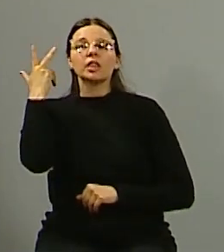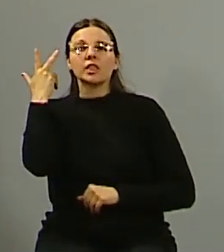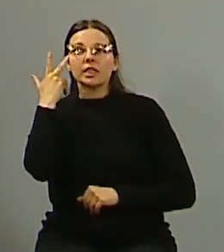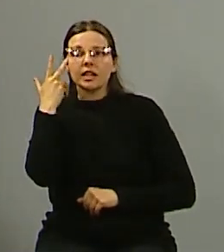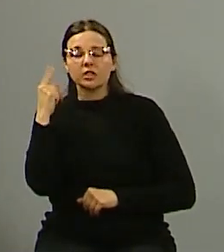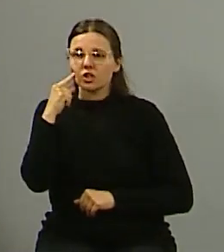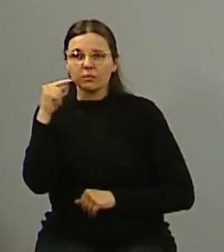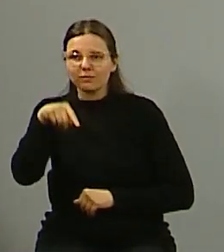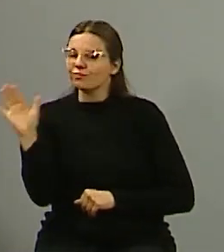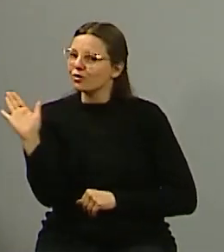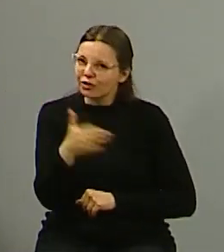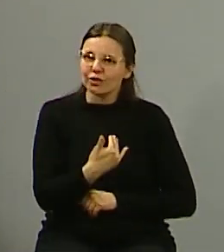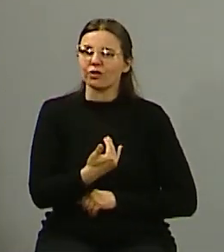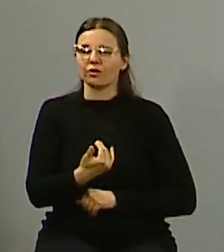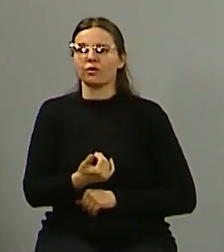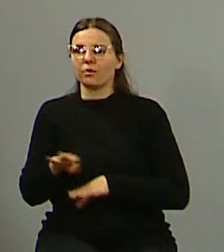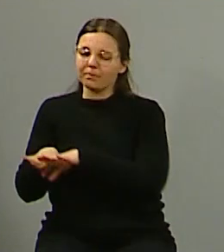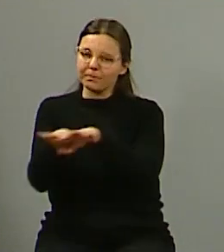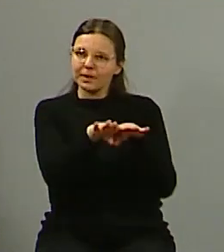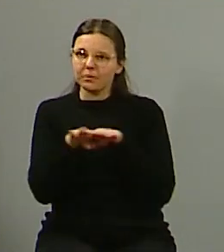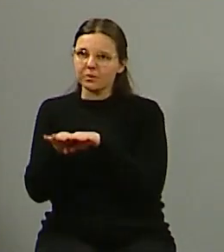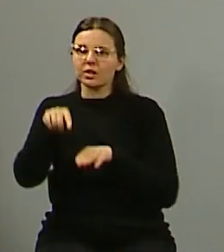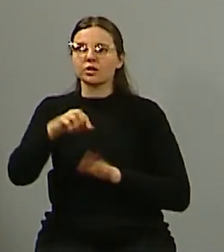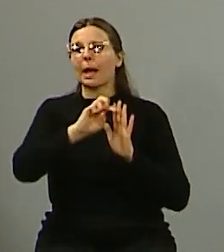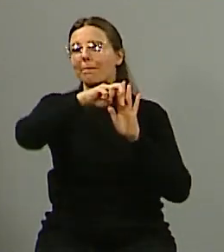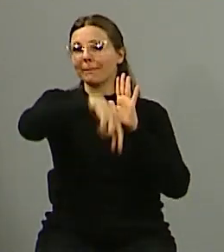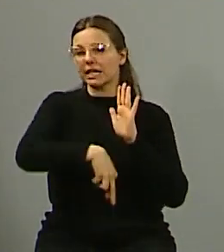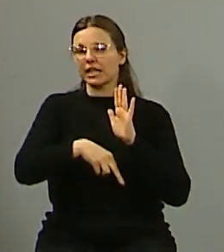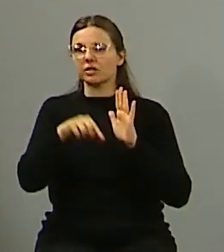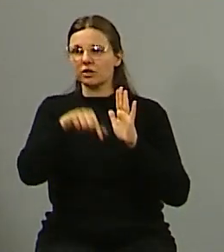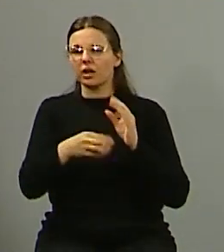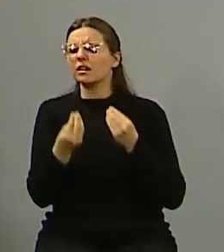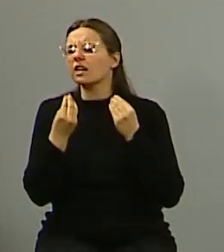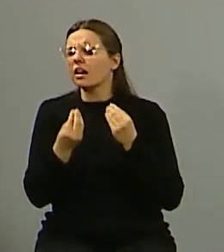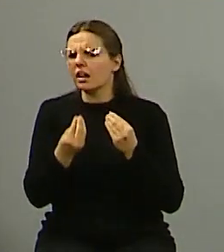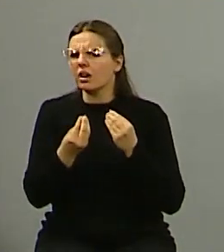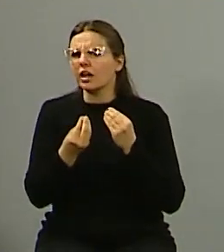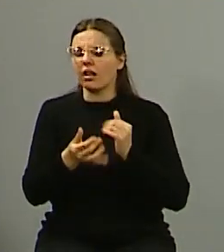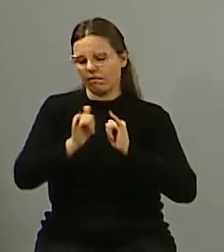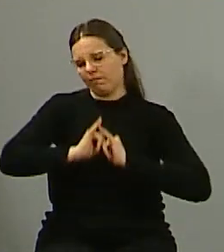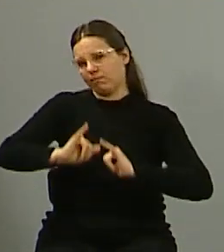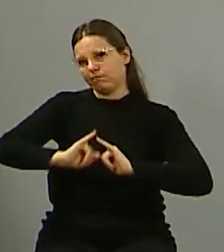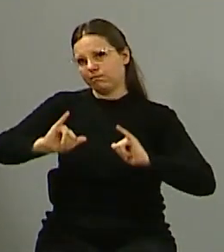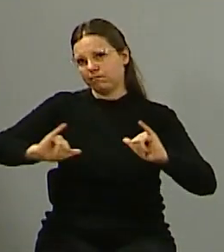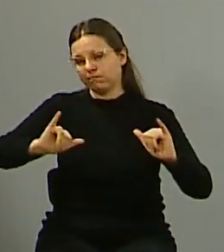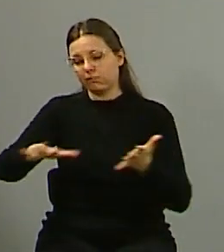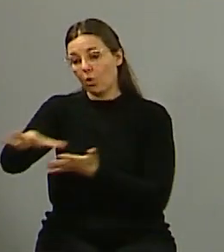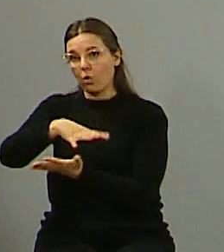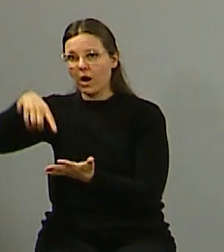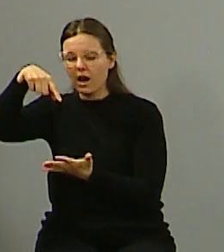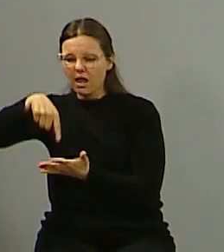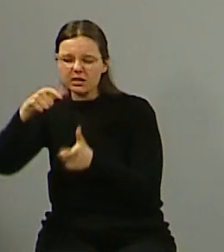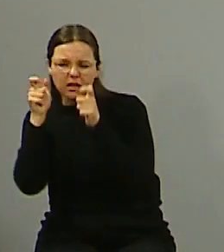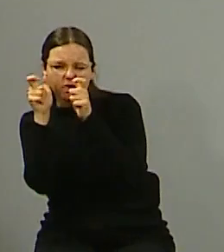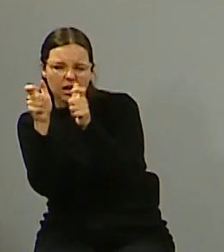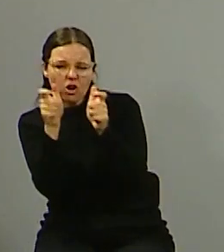Es un desarrollo de una aplicación que lo que hace es reportar a un centro de monitoreo. Nosotros en Goecruz desarrollamos un centro